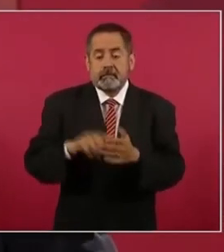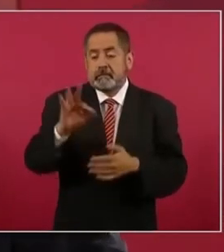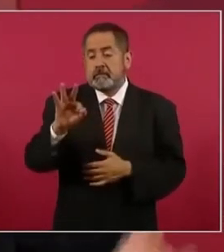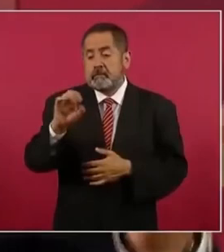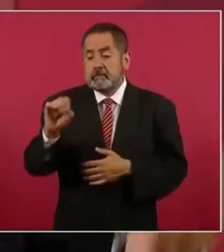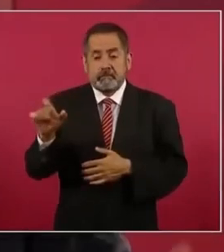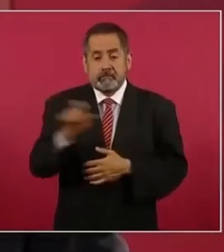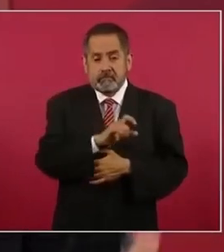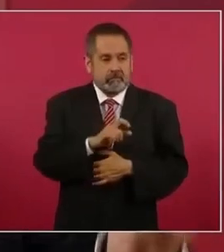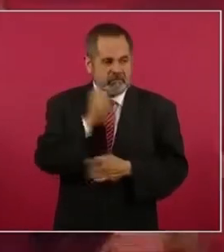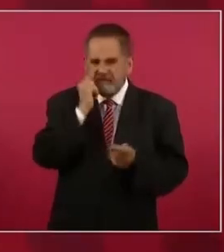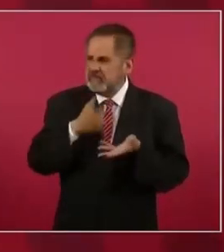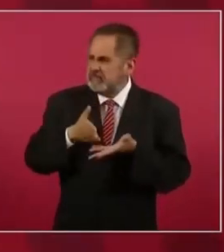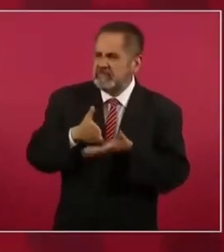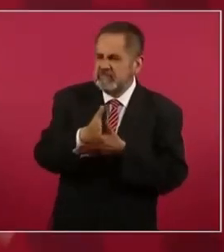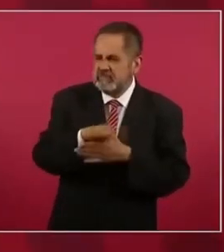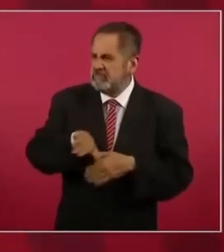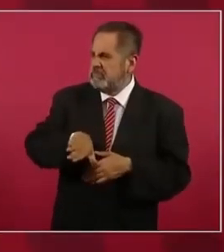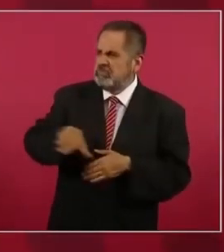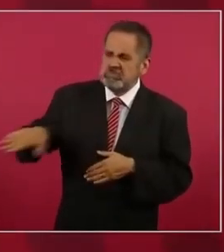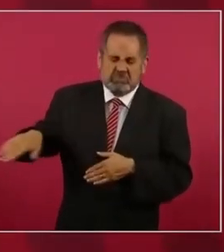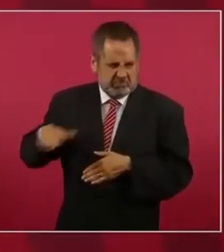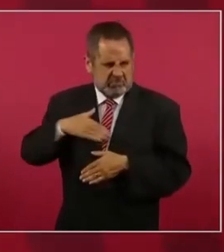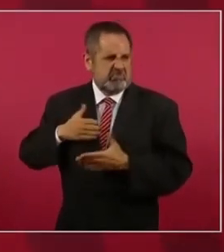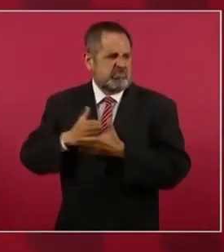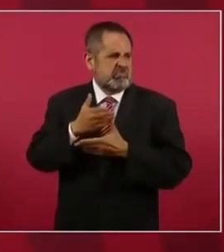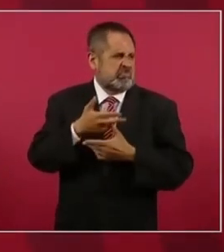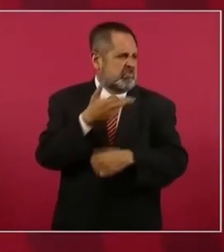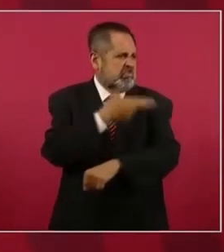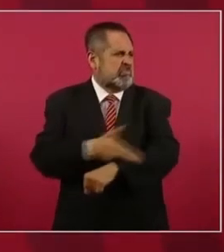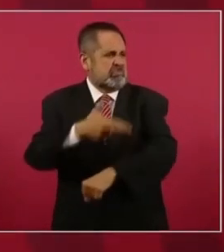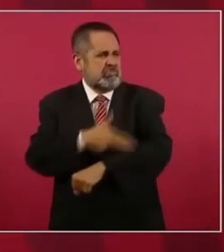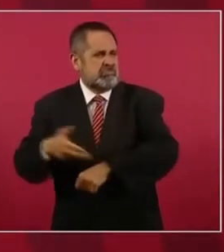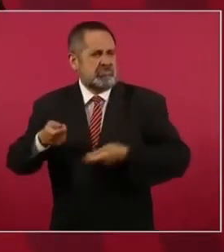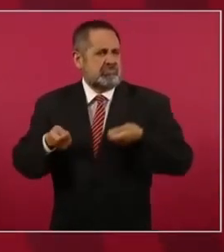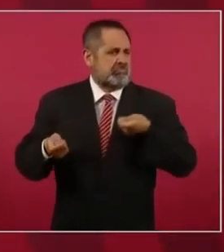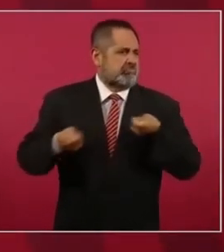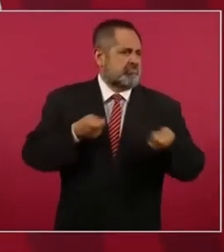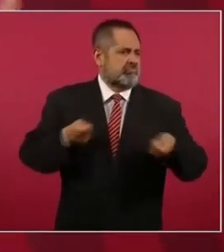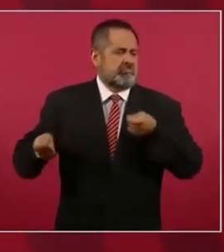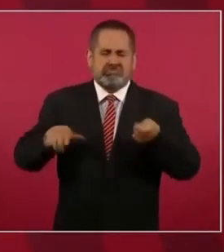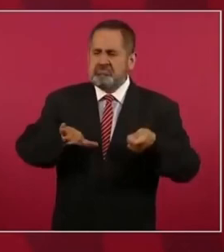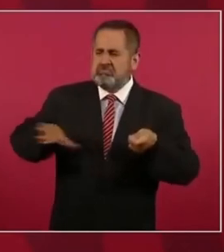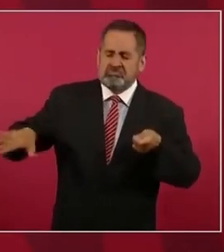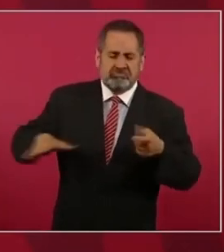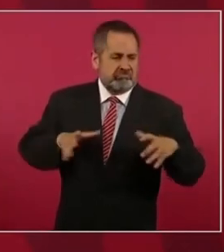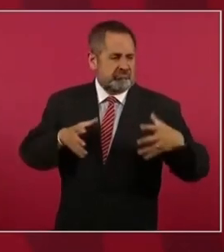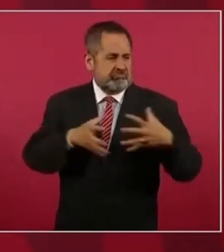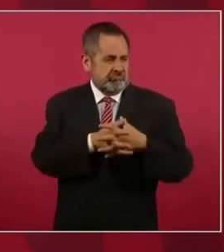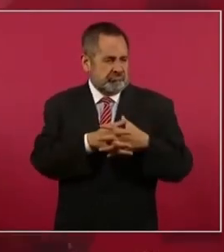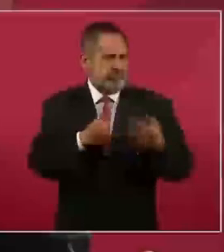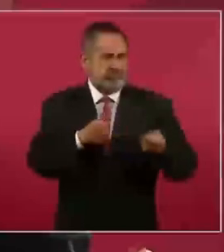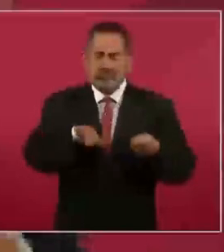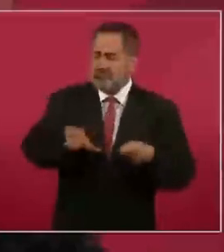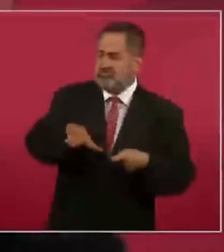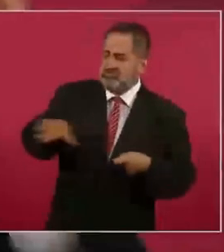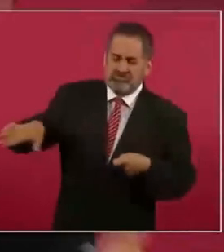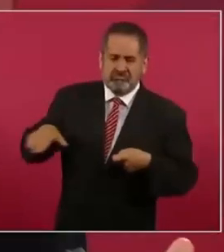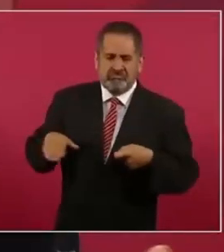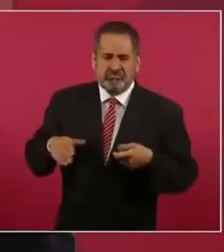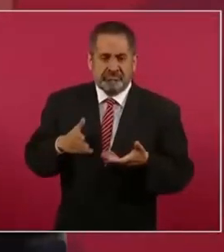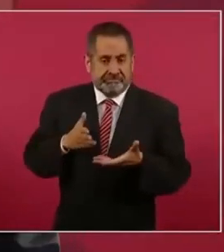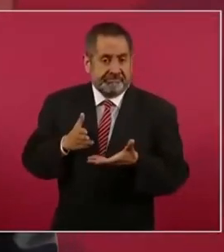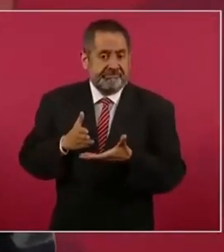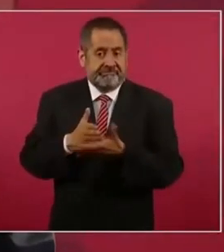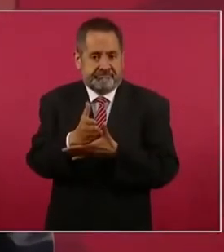se propuso que no iba yo a ser presidente y lo logró porque la fuerza de un